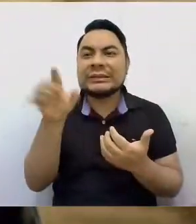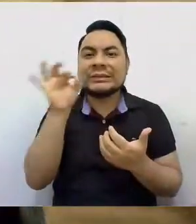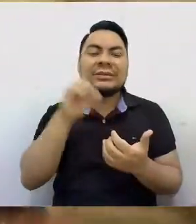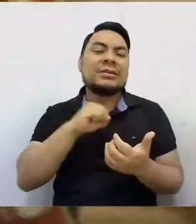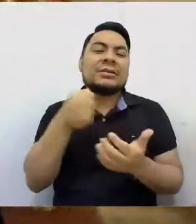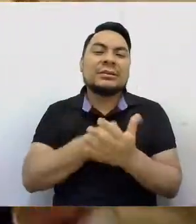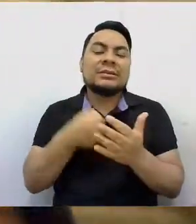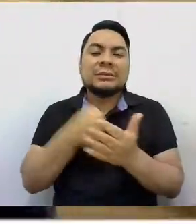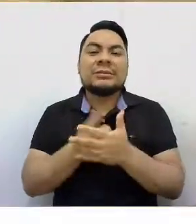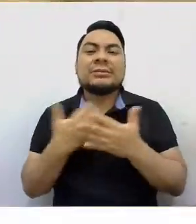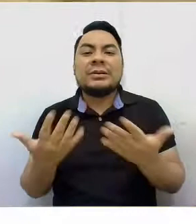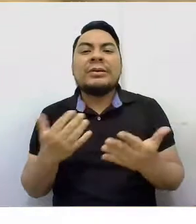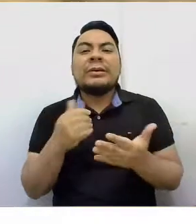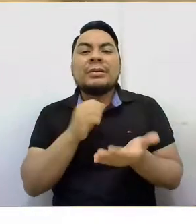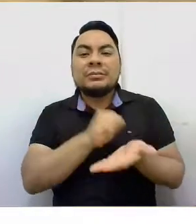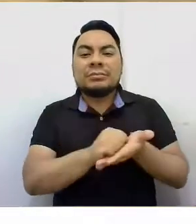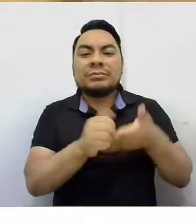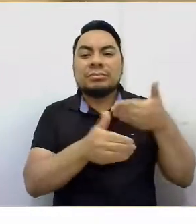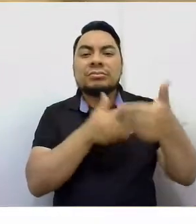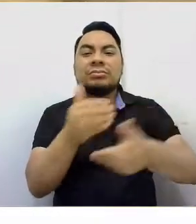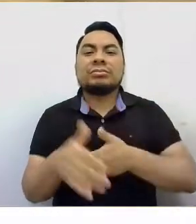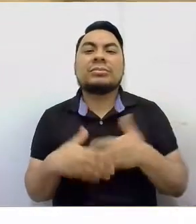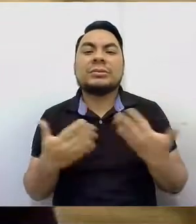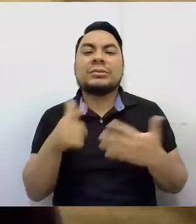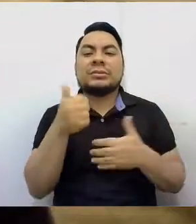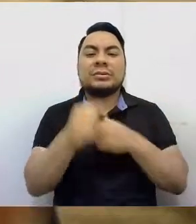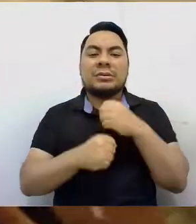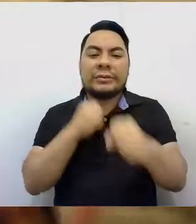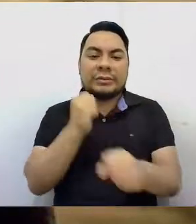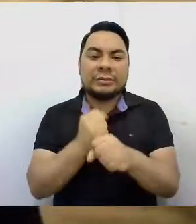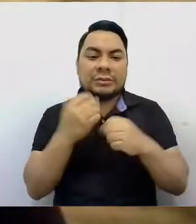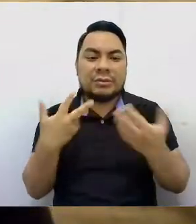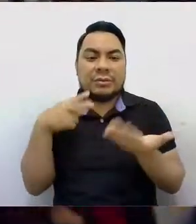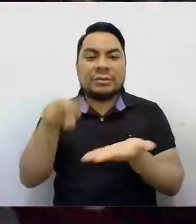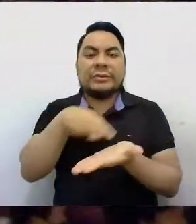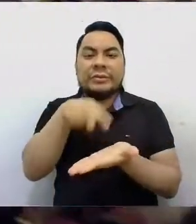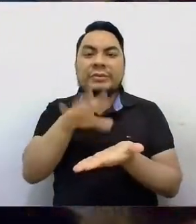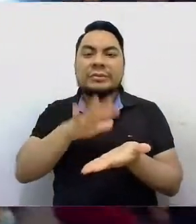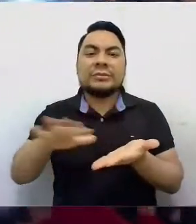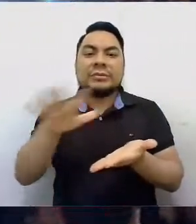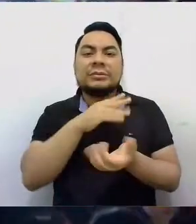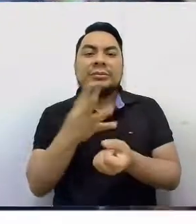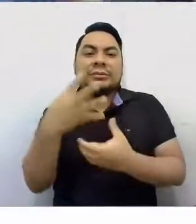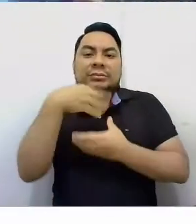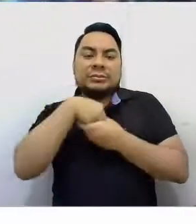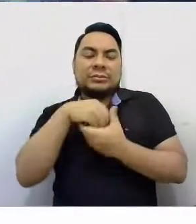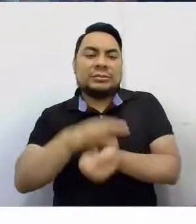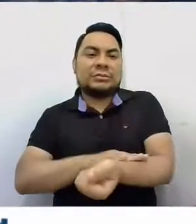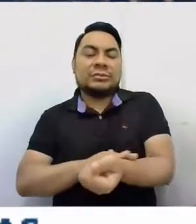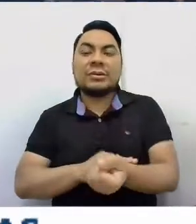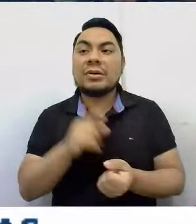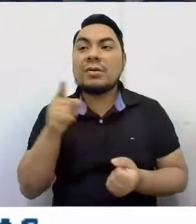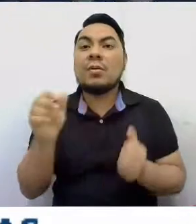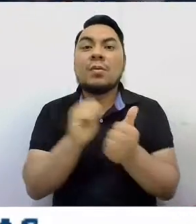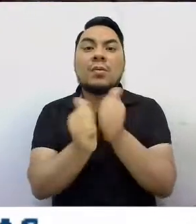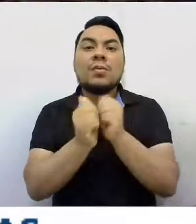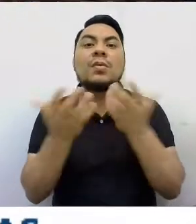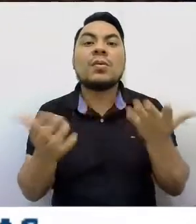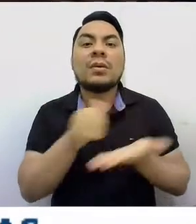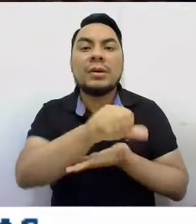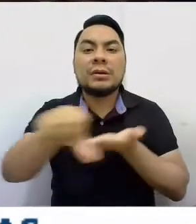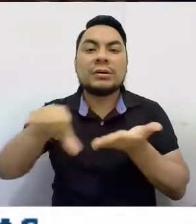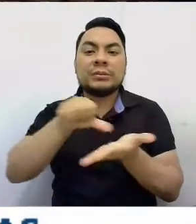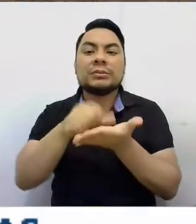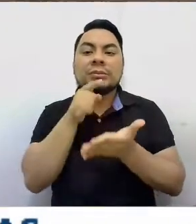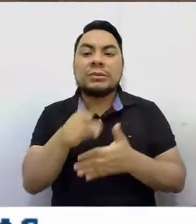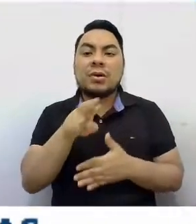de creo que de 10 años que llevamos la danza en nuestras venas, como decimos. El concurso se realizó en la plazuela Rosa Merino del